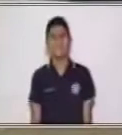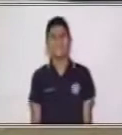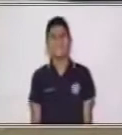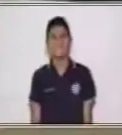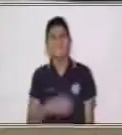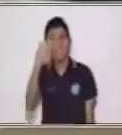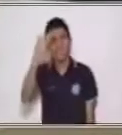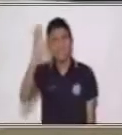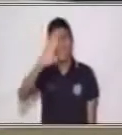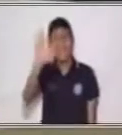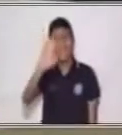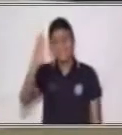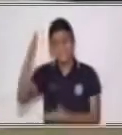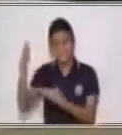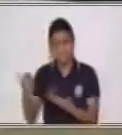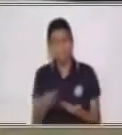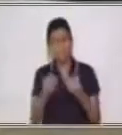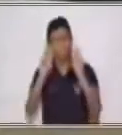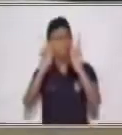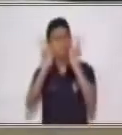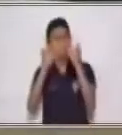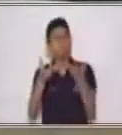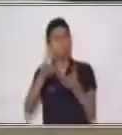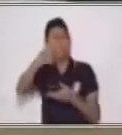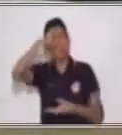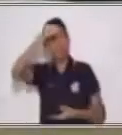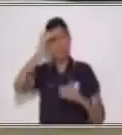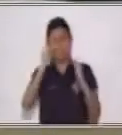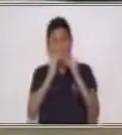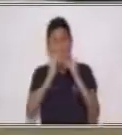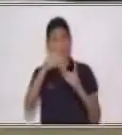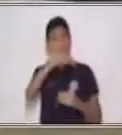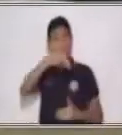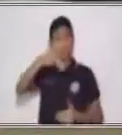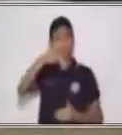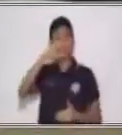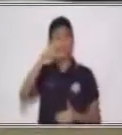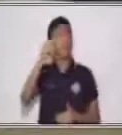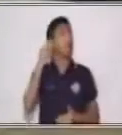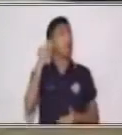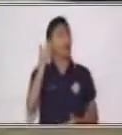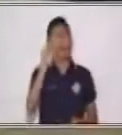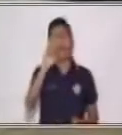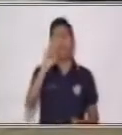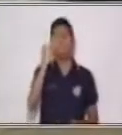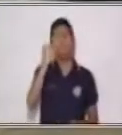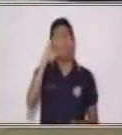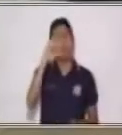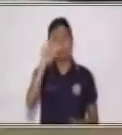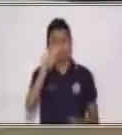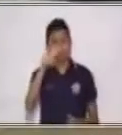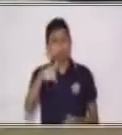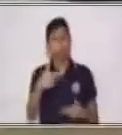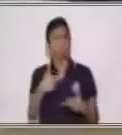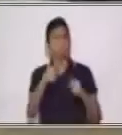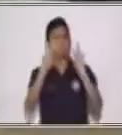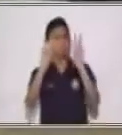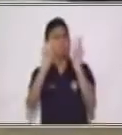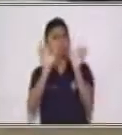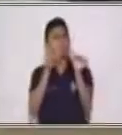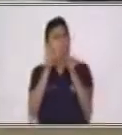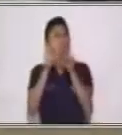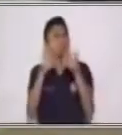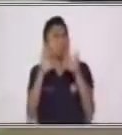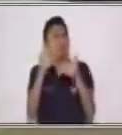Bienvenidos a este programa Aprendo en Casa. Soy Gabriela Marroquín y en esta oportunidad desarrollaré el tema